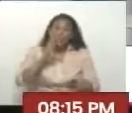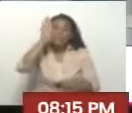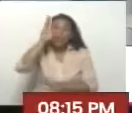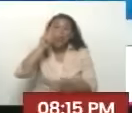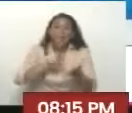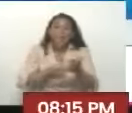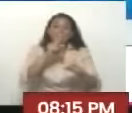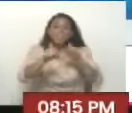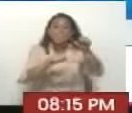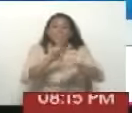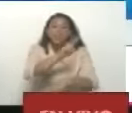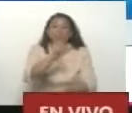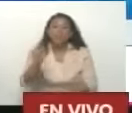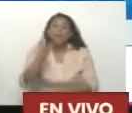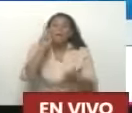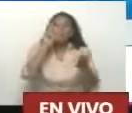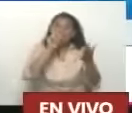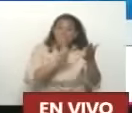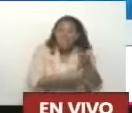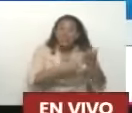XXI 1990